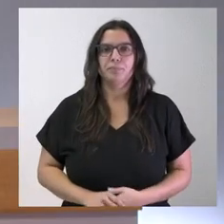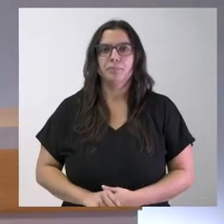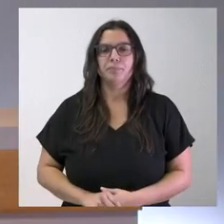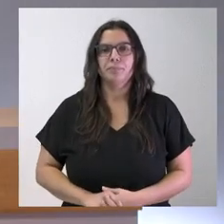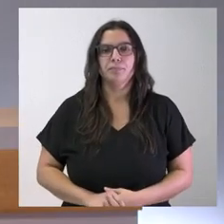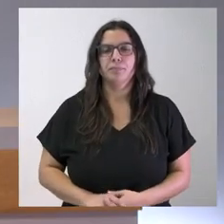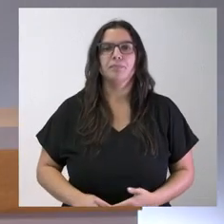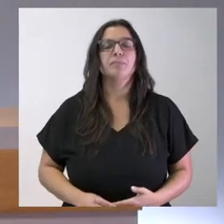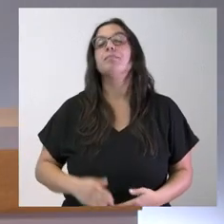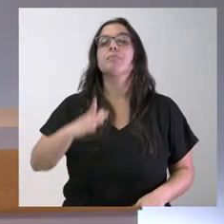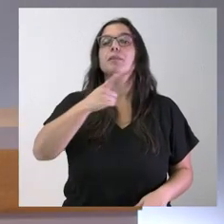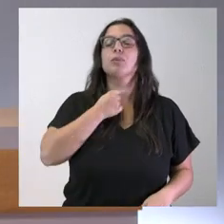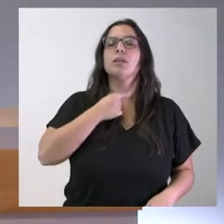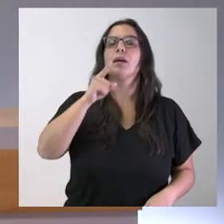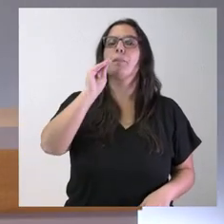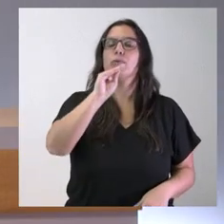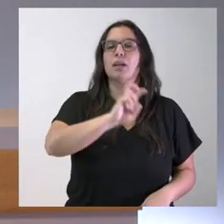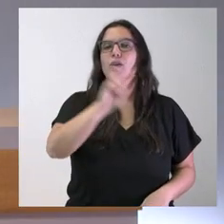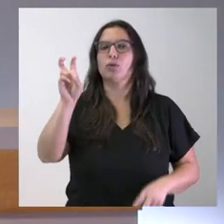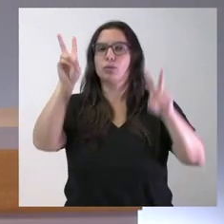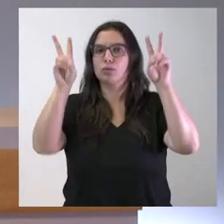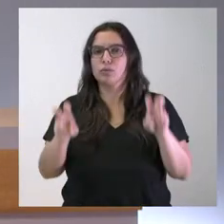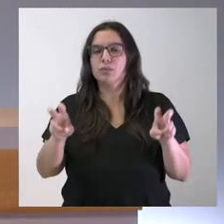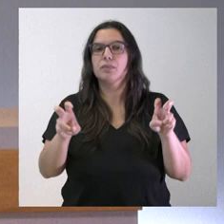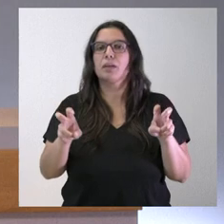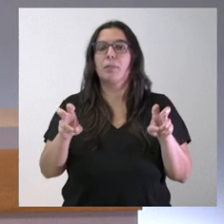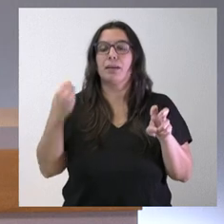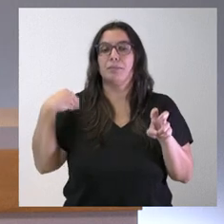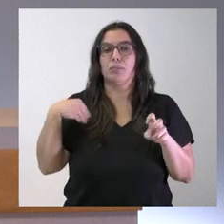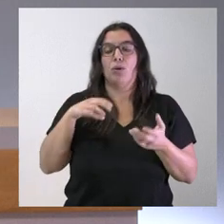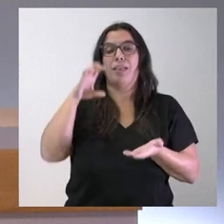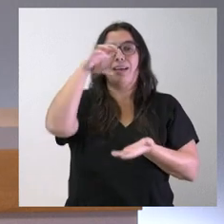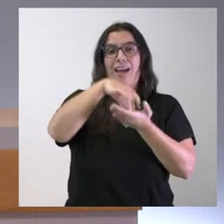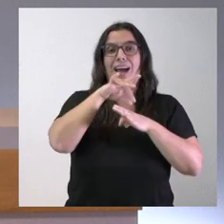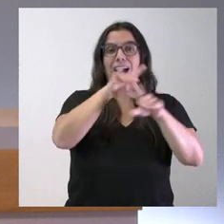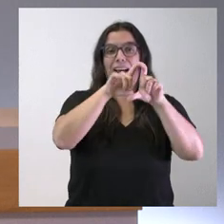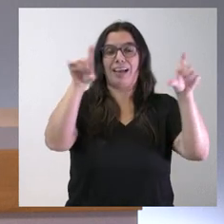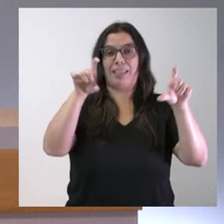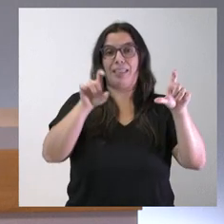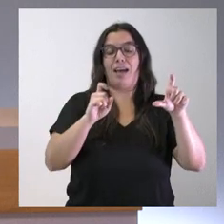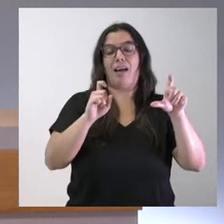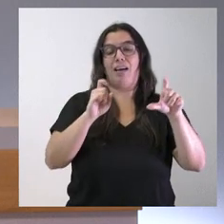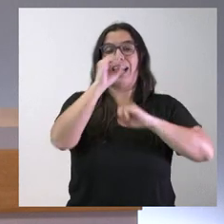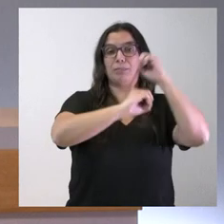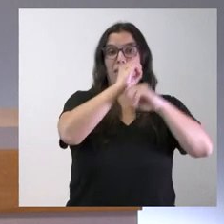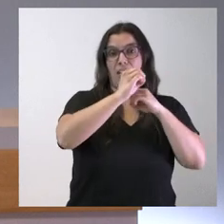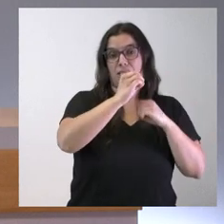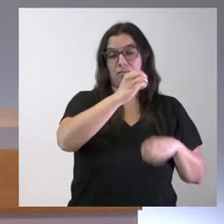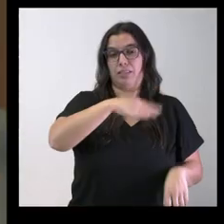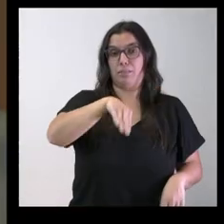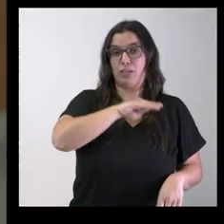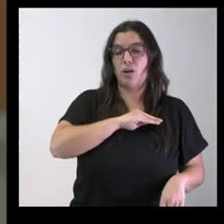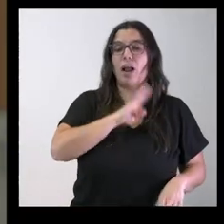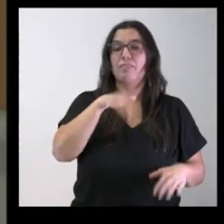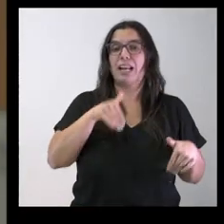Sí, a me gustaría preguntarle sobre otro tema, sobre las candidaturas de la Agencia Espacial Española. Finalmente vemos que hay tres candidatos, no sé si nos puede hablar algo